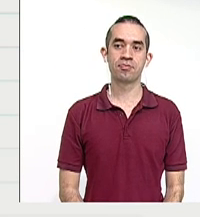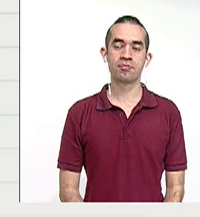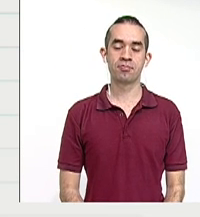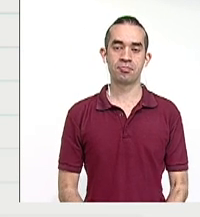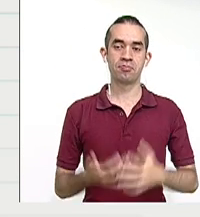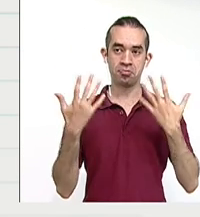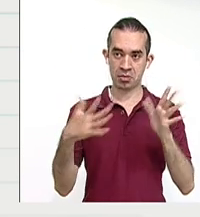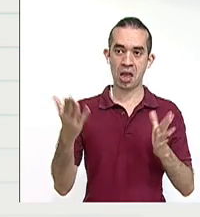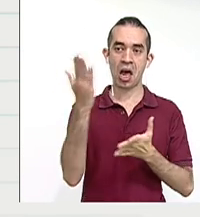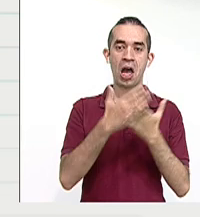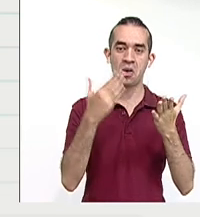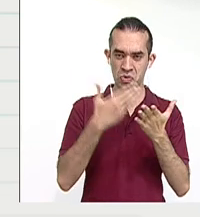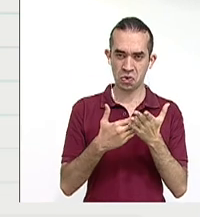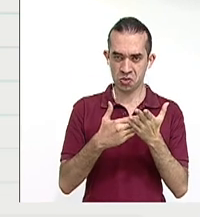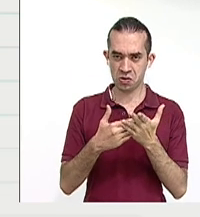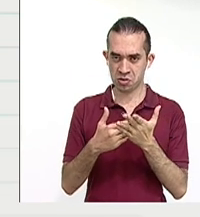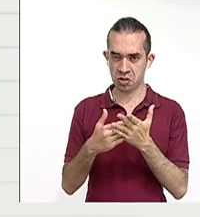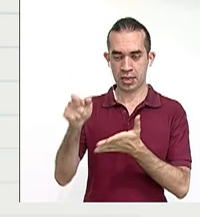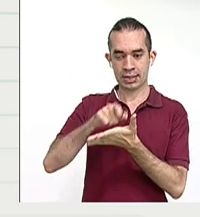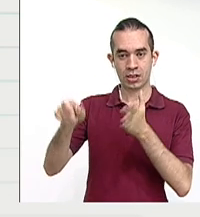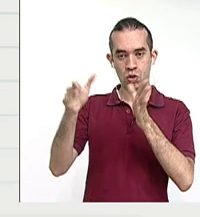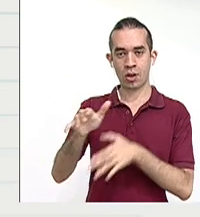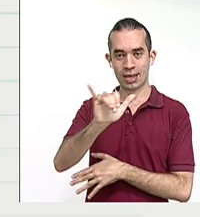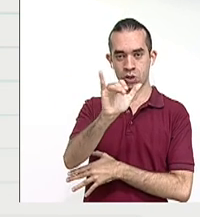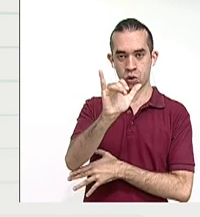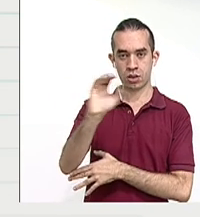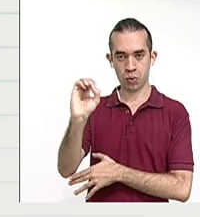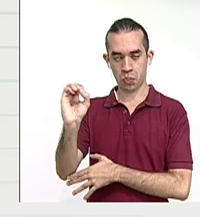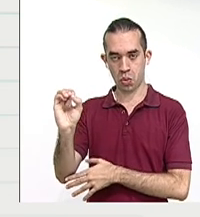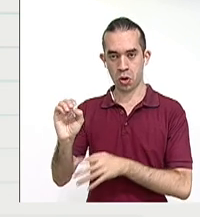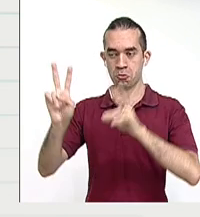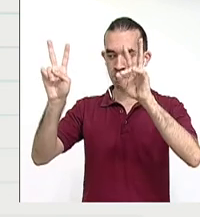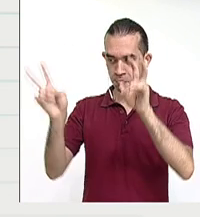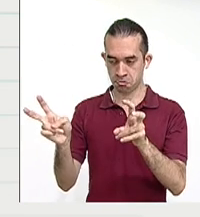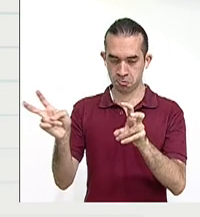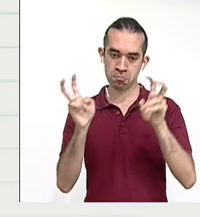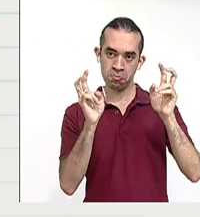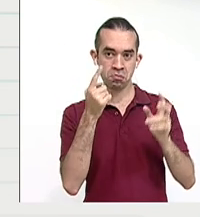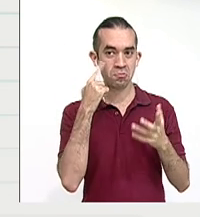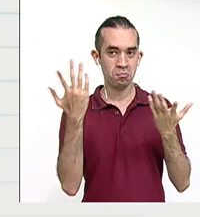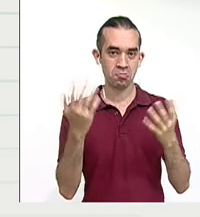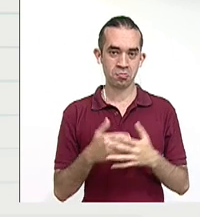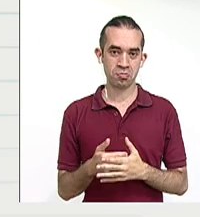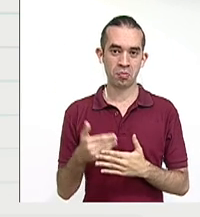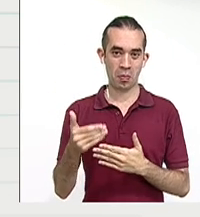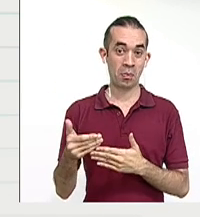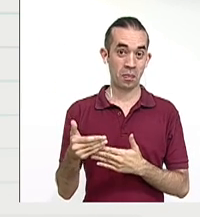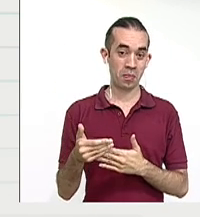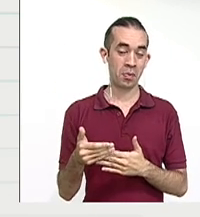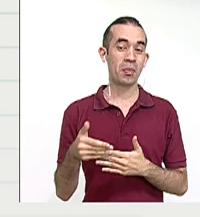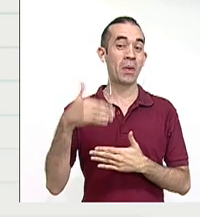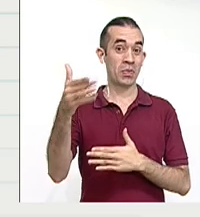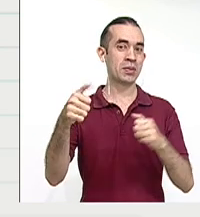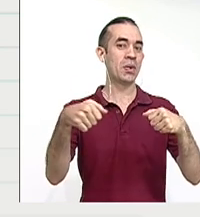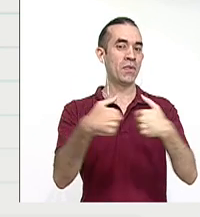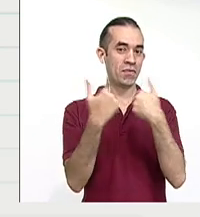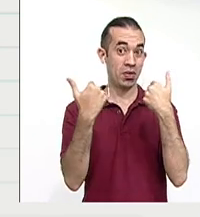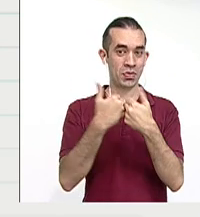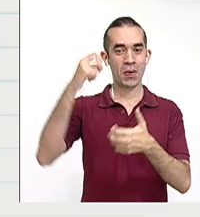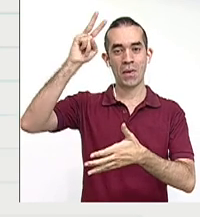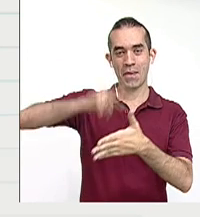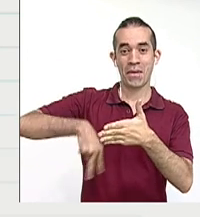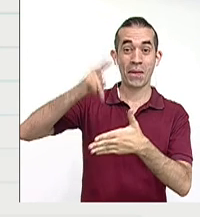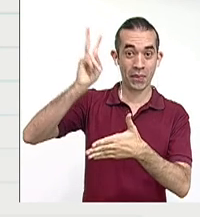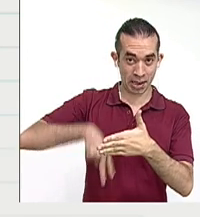Vimos algunas citas de la escritora Yolanda Ariamuno, que será el texto que en nuestro reto vamos a leer.